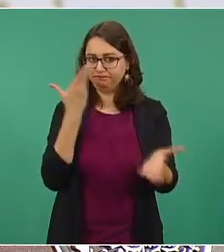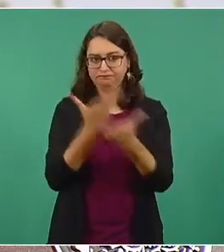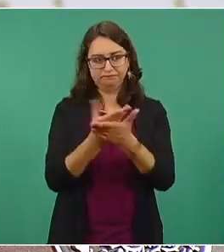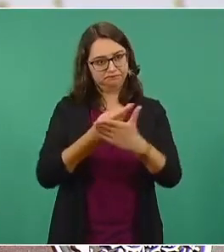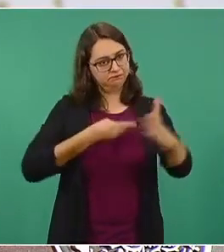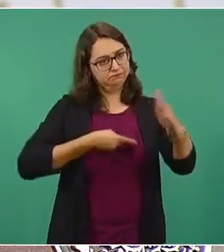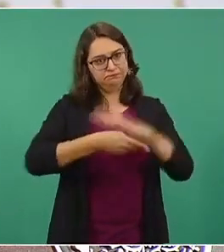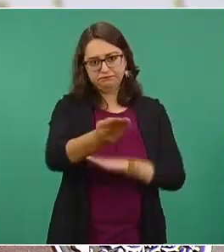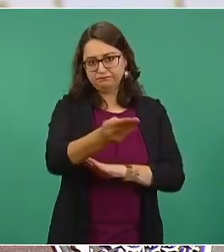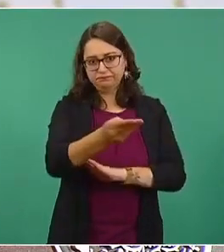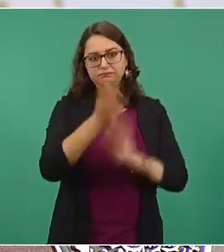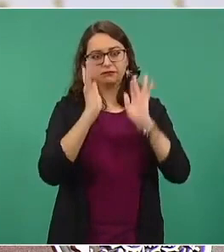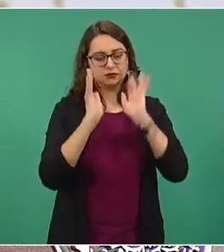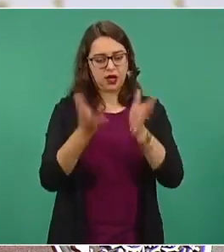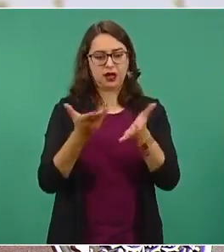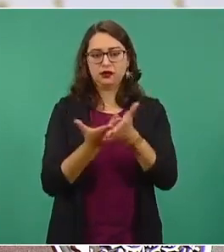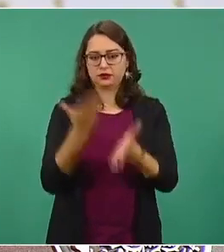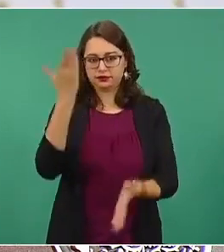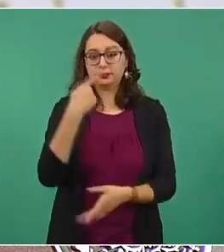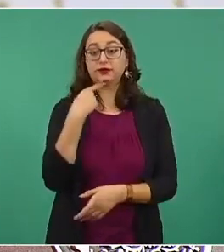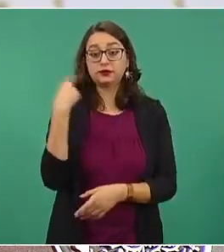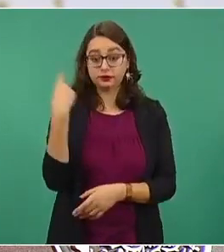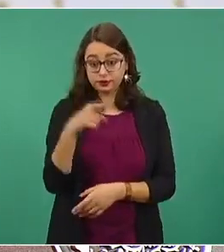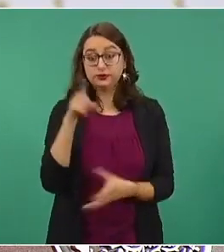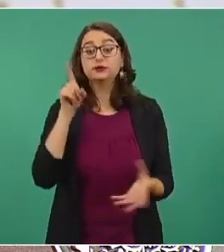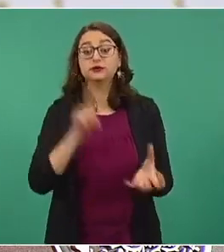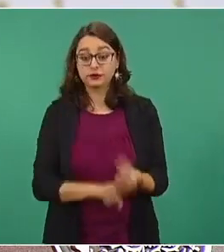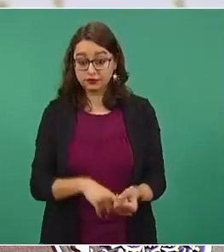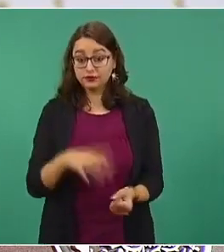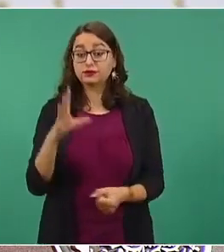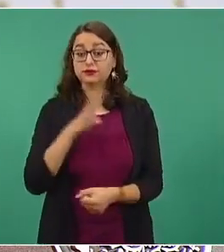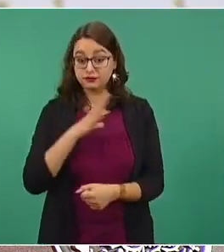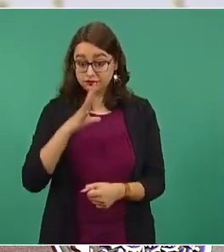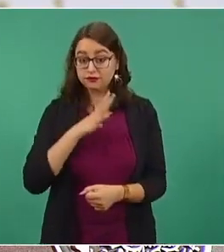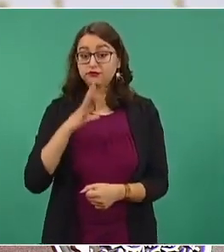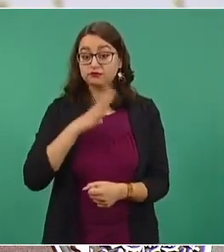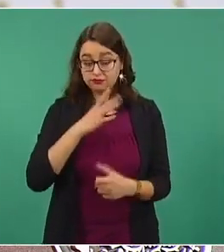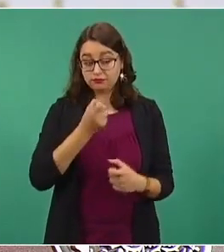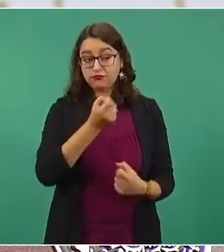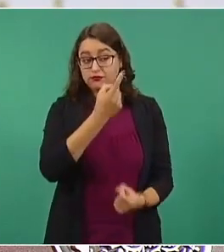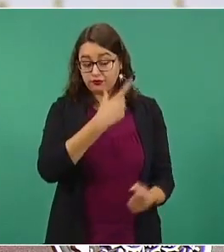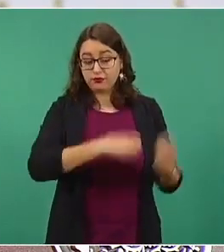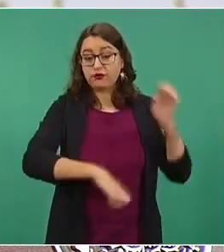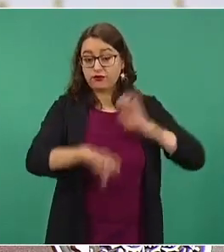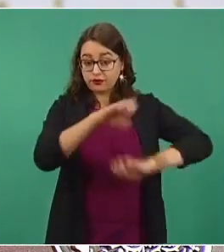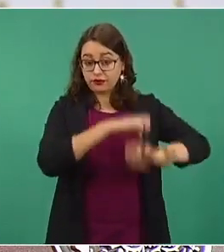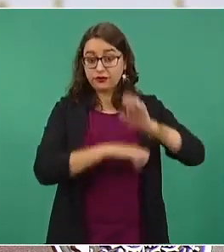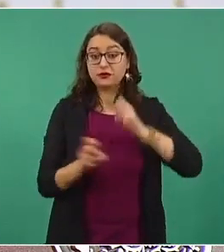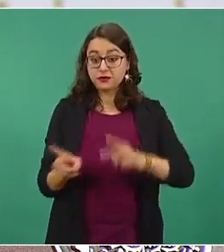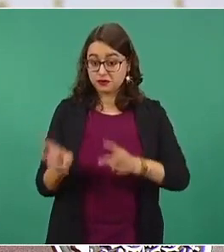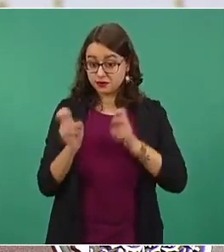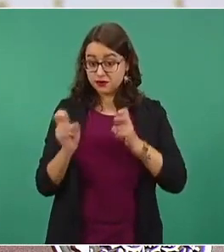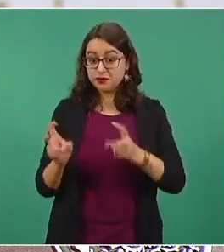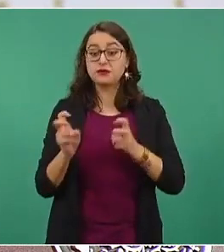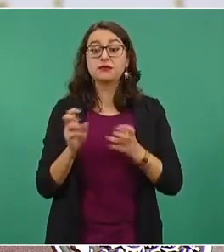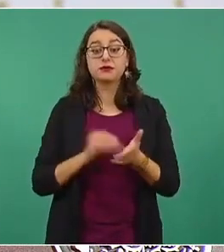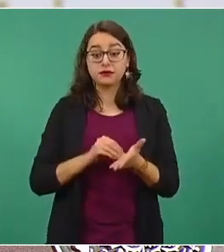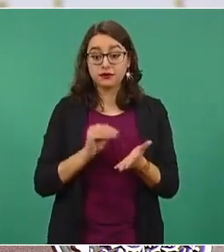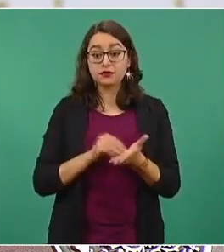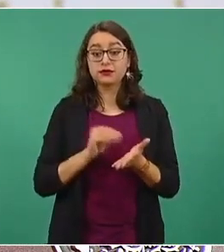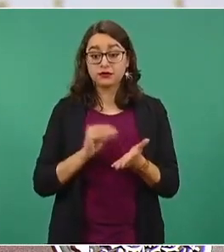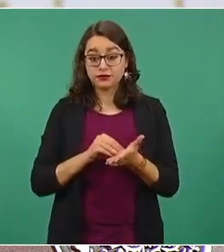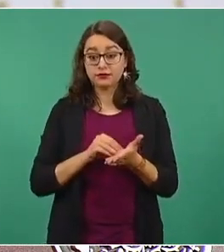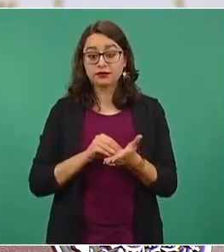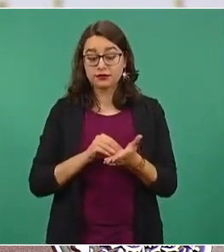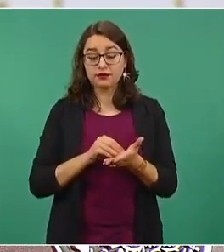hay actos de contrabando de empresas. Aquí hablamos